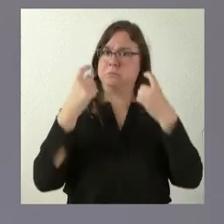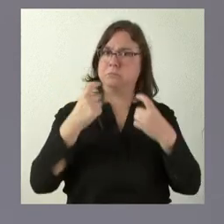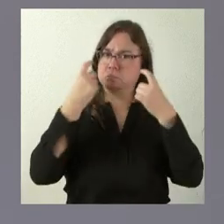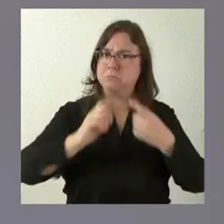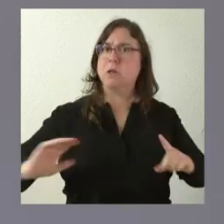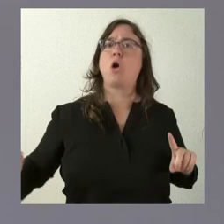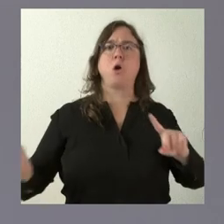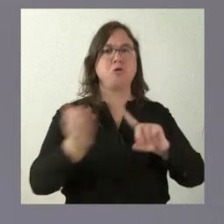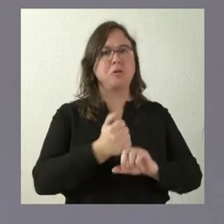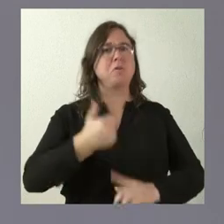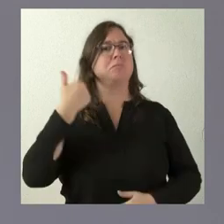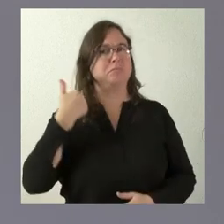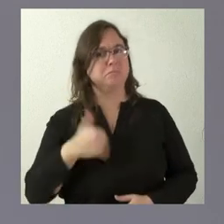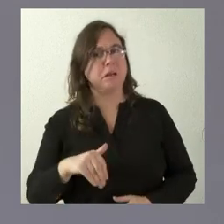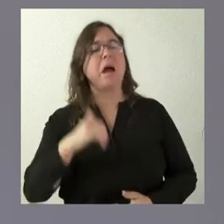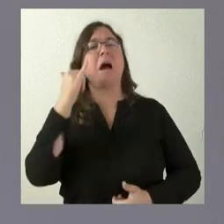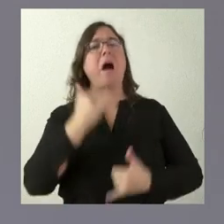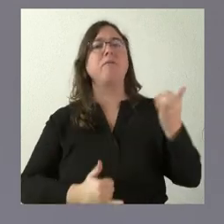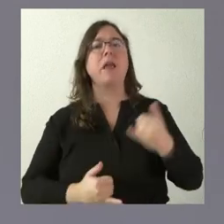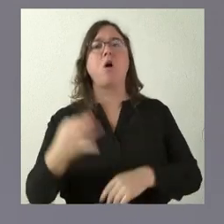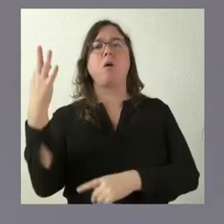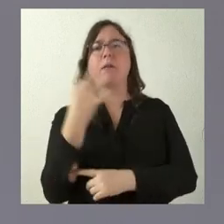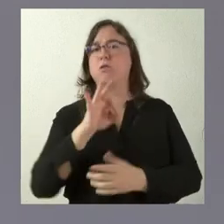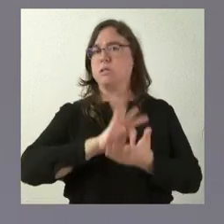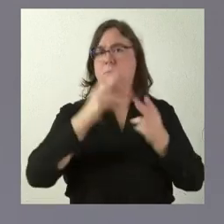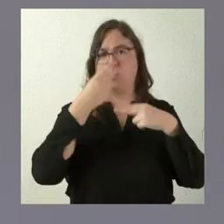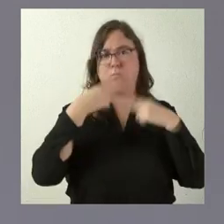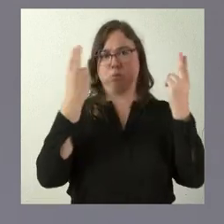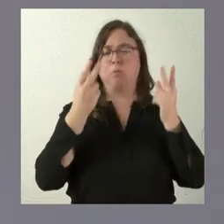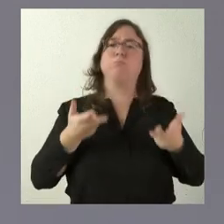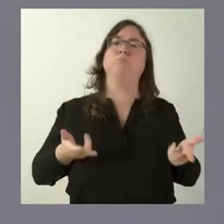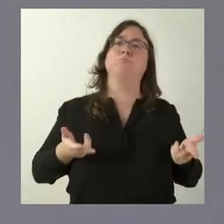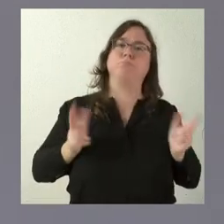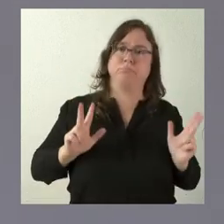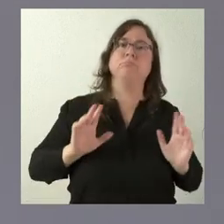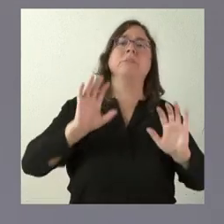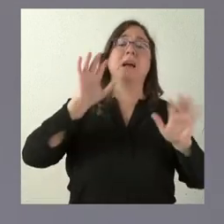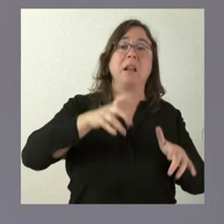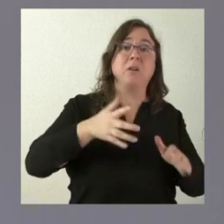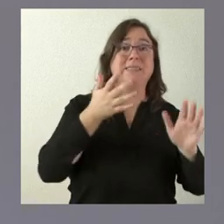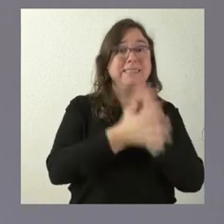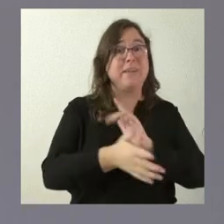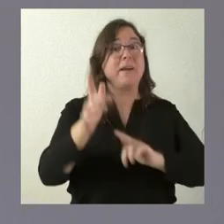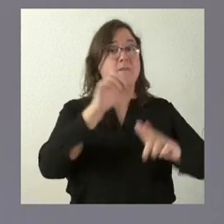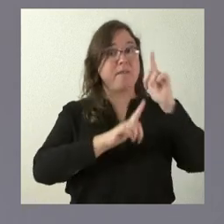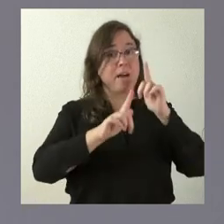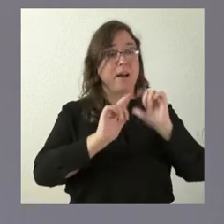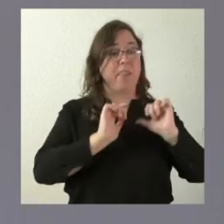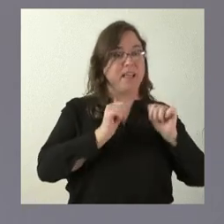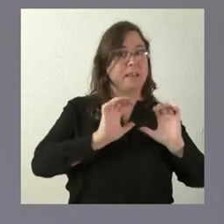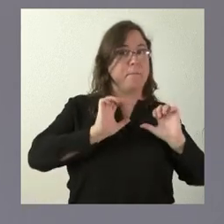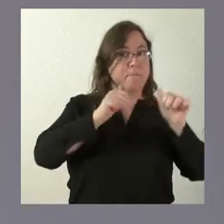conseguido y que, al final, la obligación de servicio público va a ser autorizada para León, también los viajes desde León se van a beneficiar,